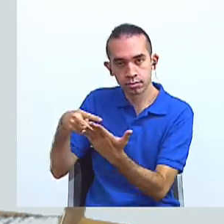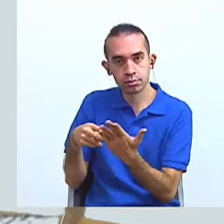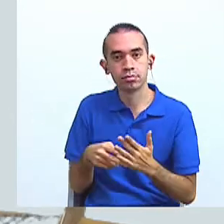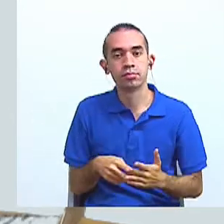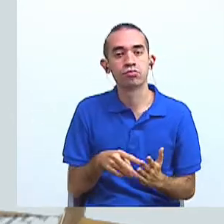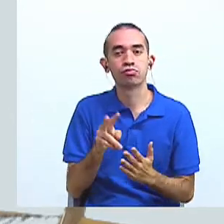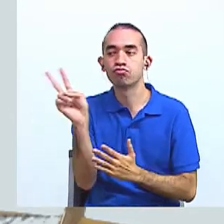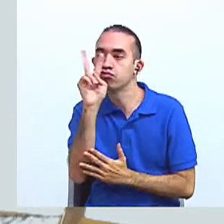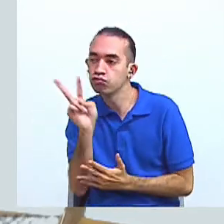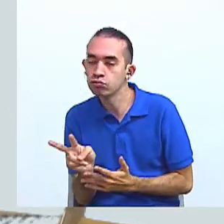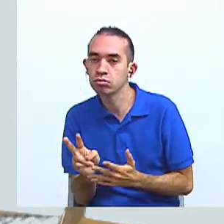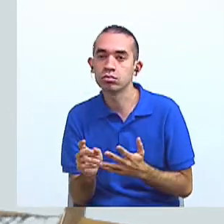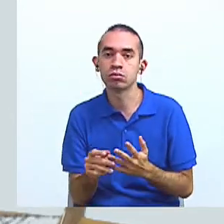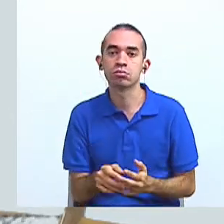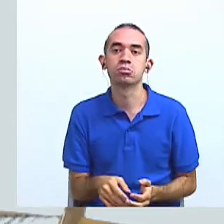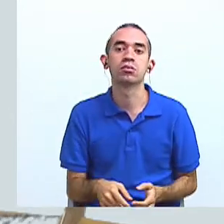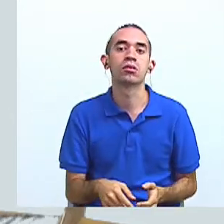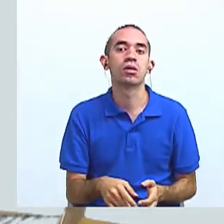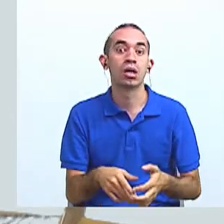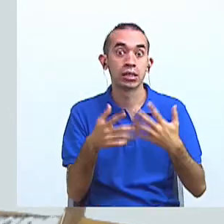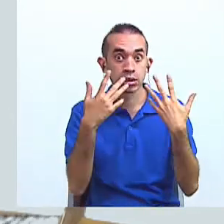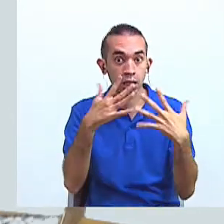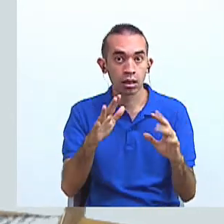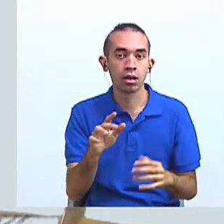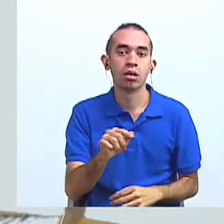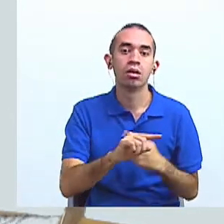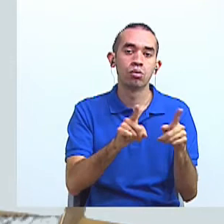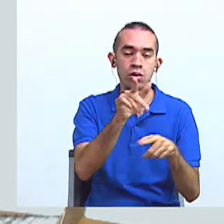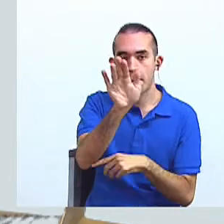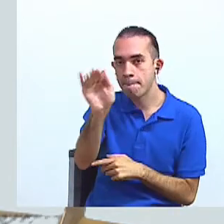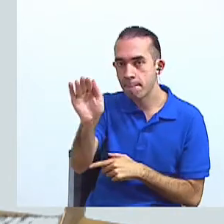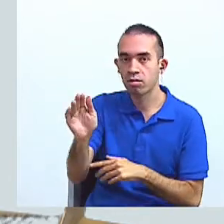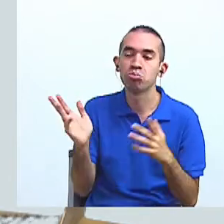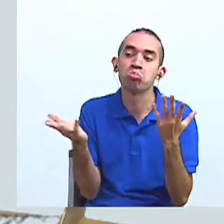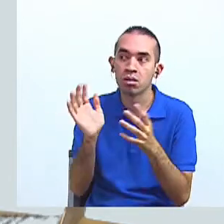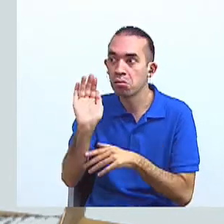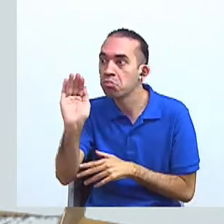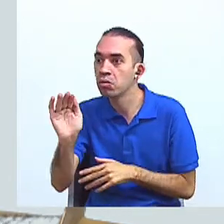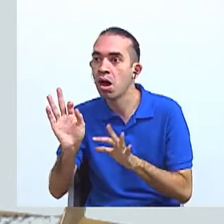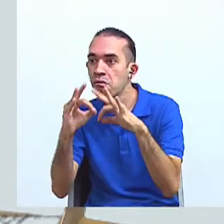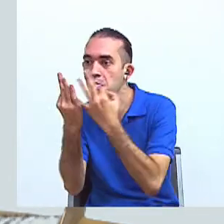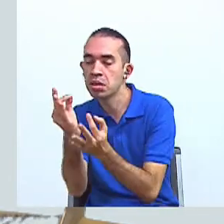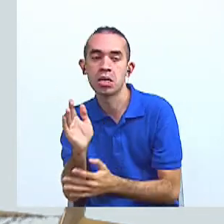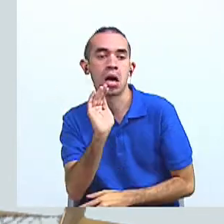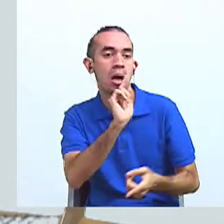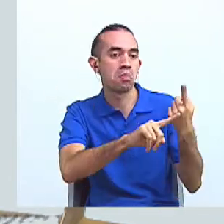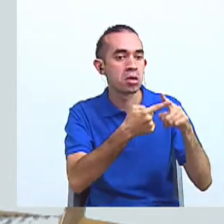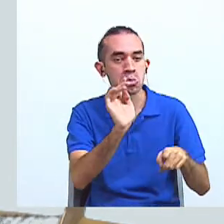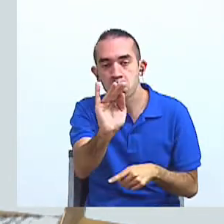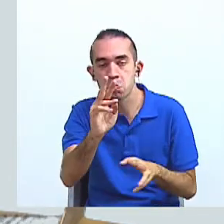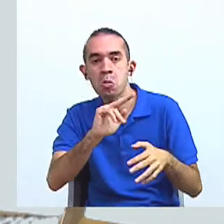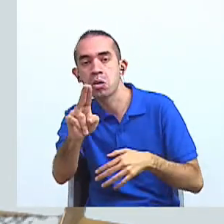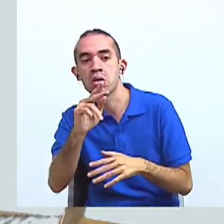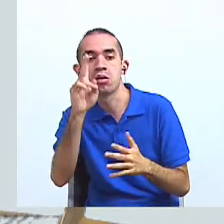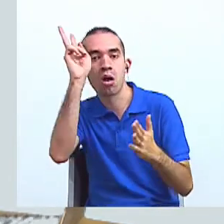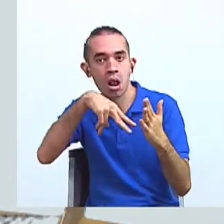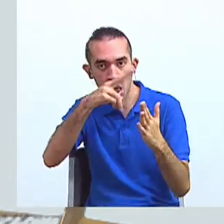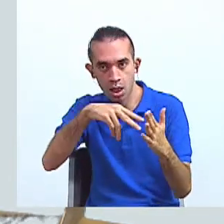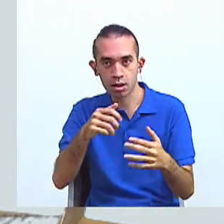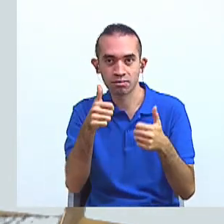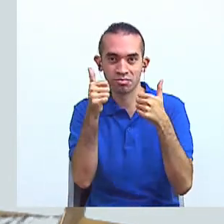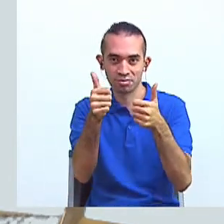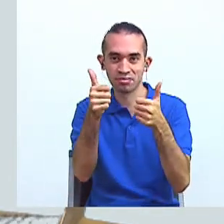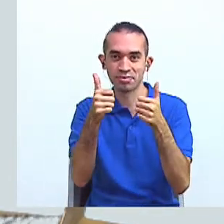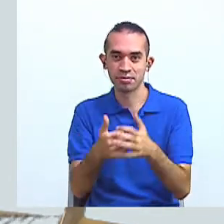solamente eso. Quiero que motiven algún familiar, amigo, compañero, a que haga esa lectura. Exacto.